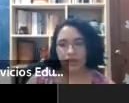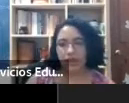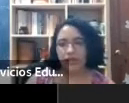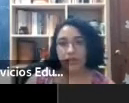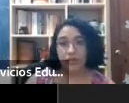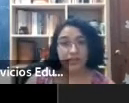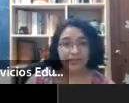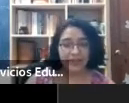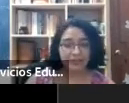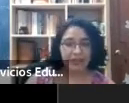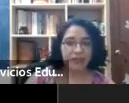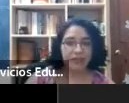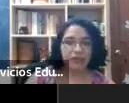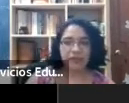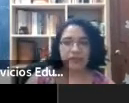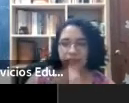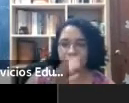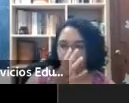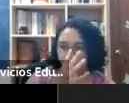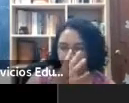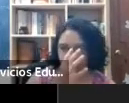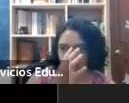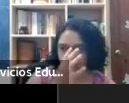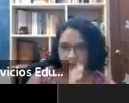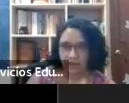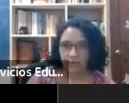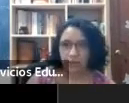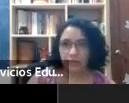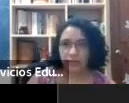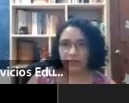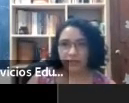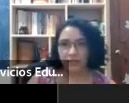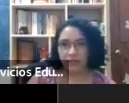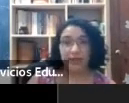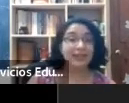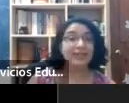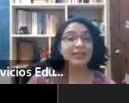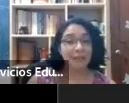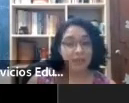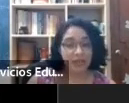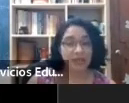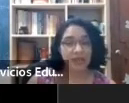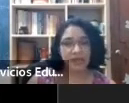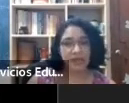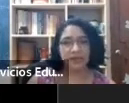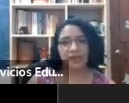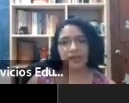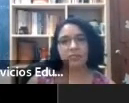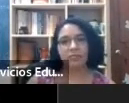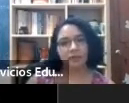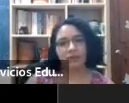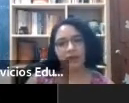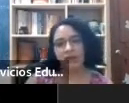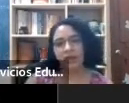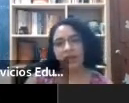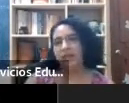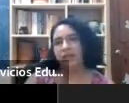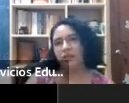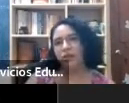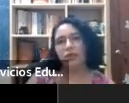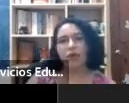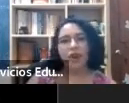de todo este, de todo este tema, de toda esta cuestión del voluntariado, para quienes también quieren, quieren